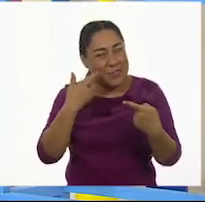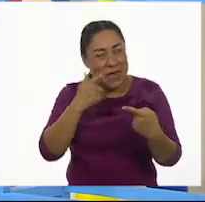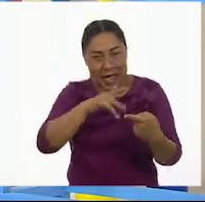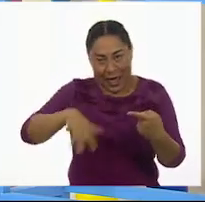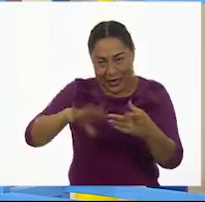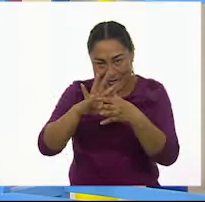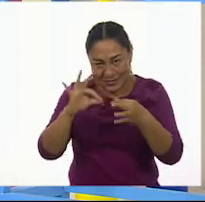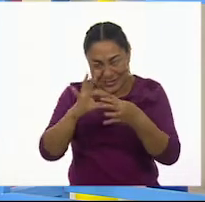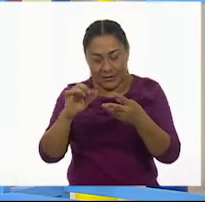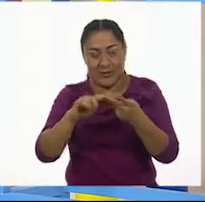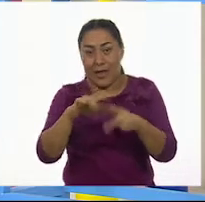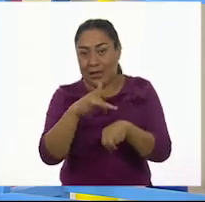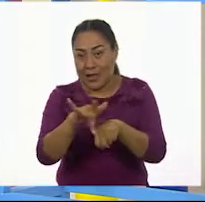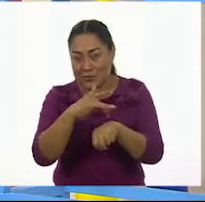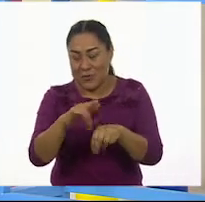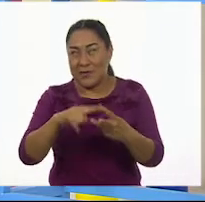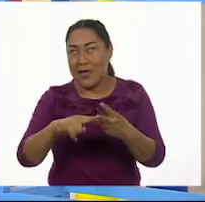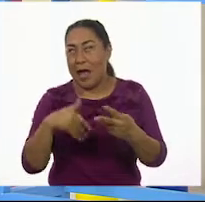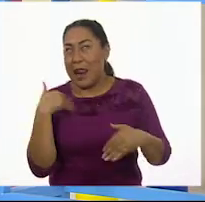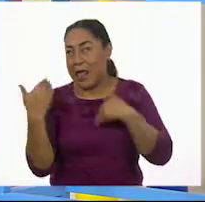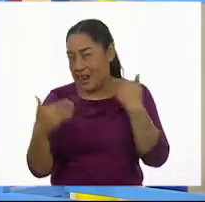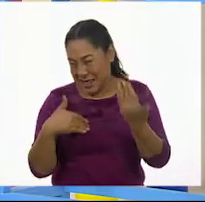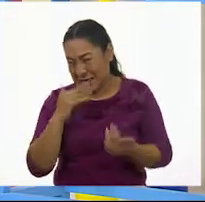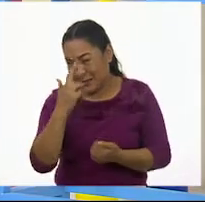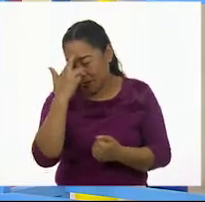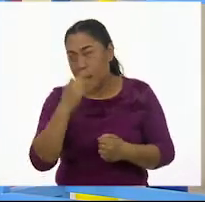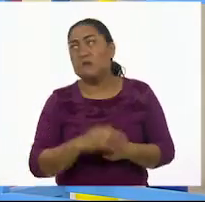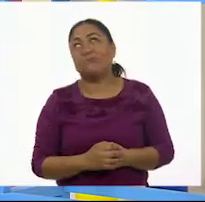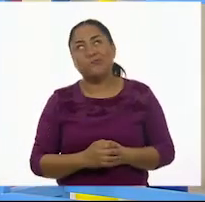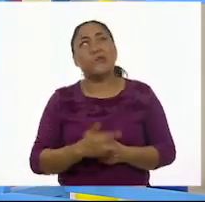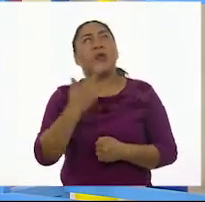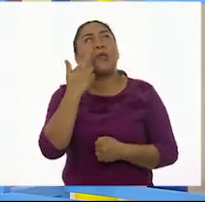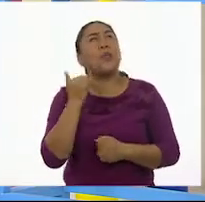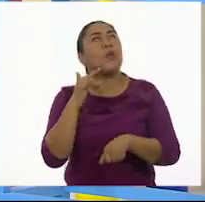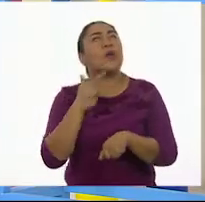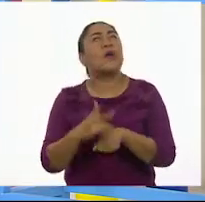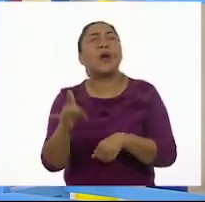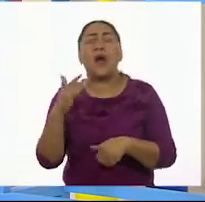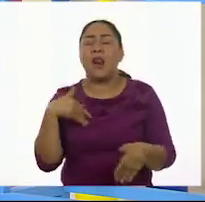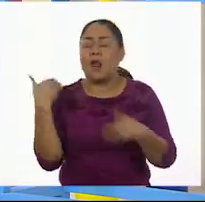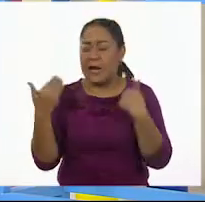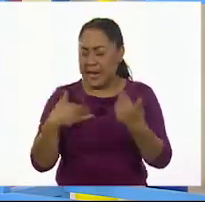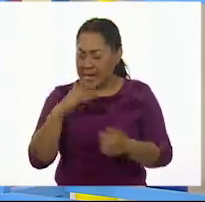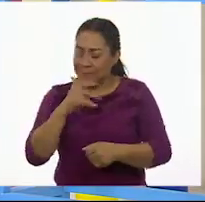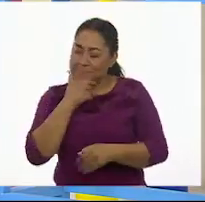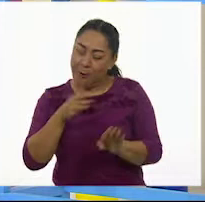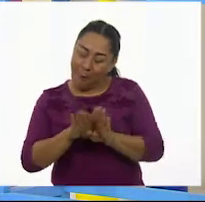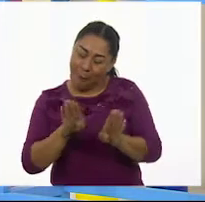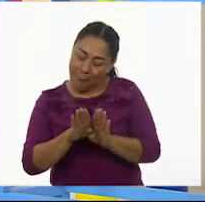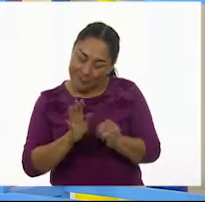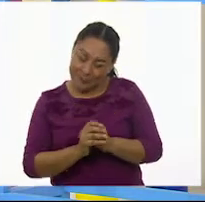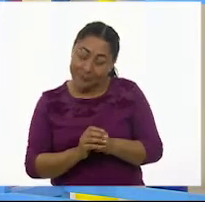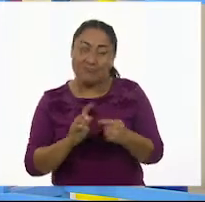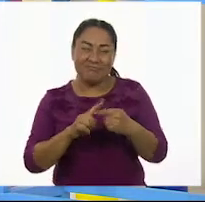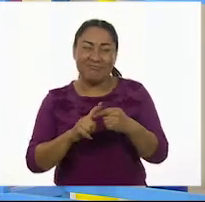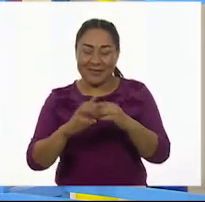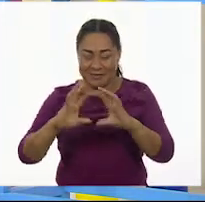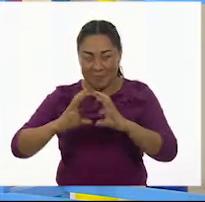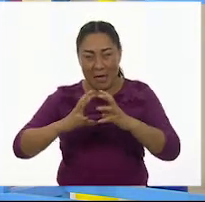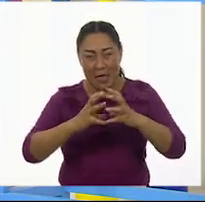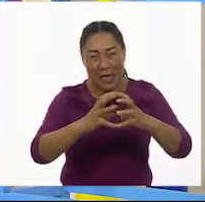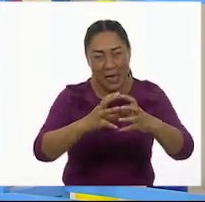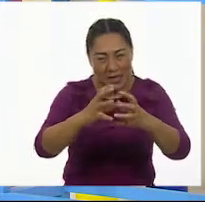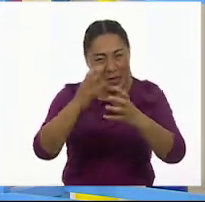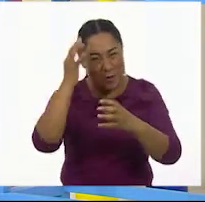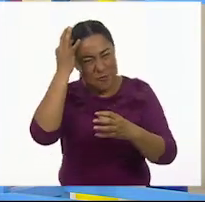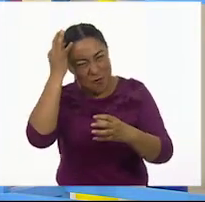Ratón. Queso y alegría. Ratón, queso y alegría. A ver, sería... Bolita de pelos